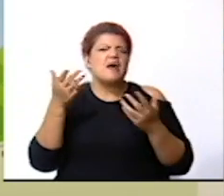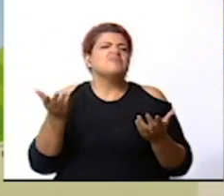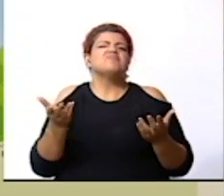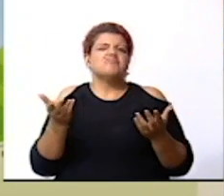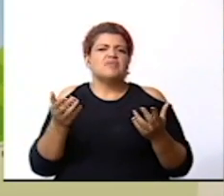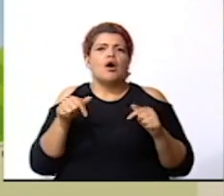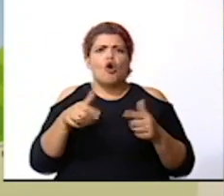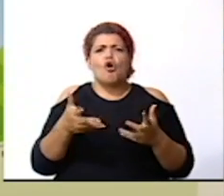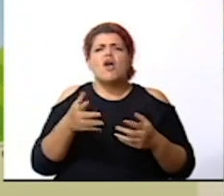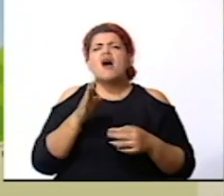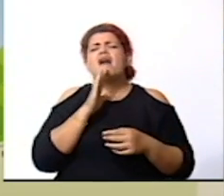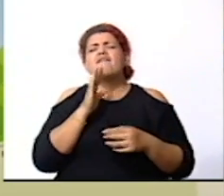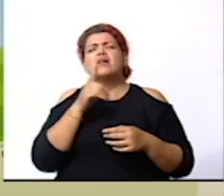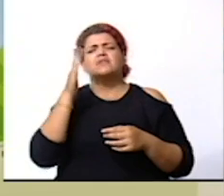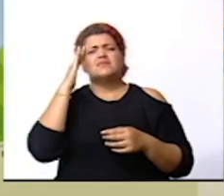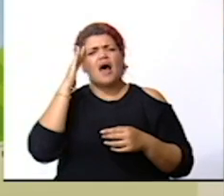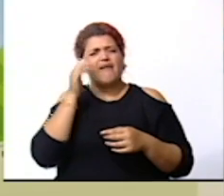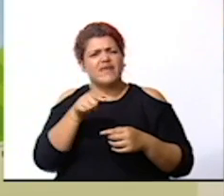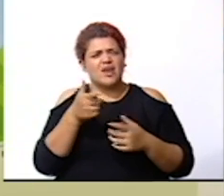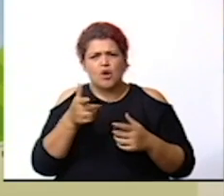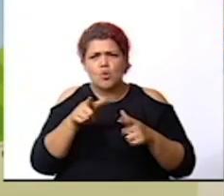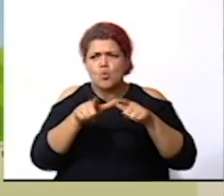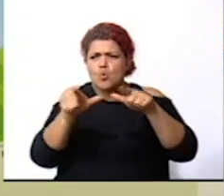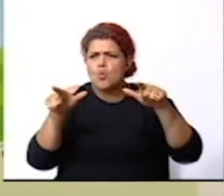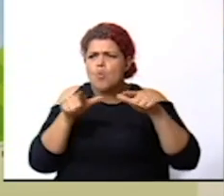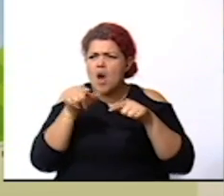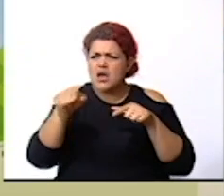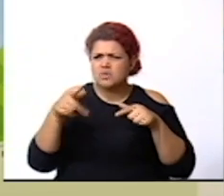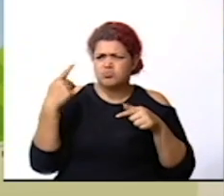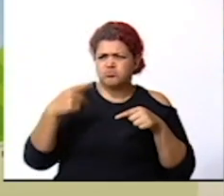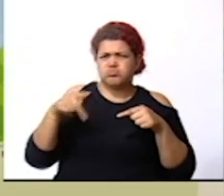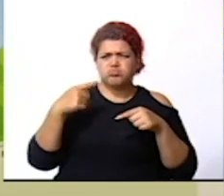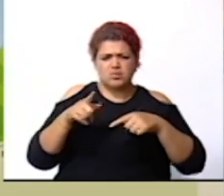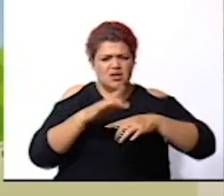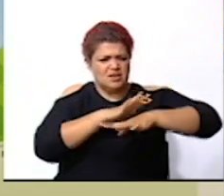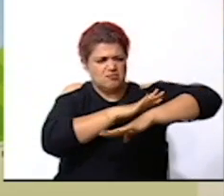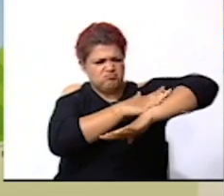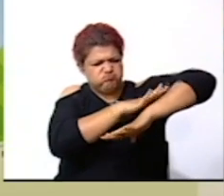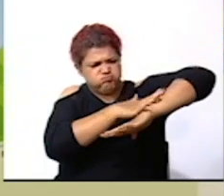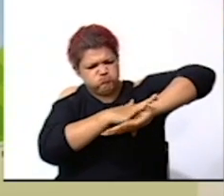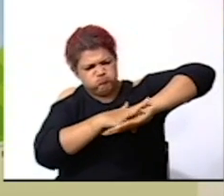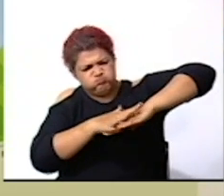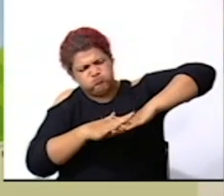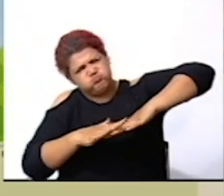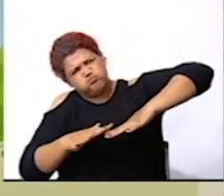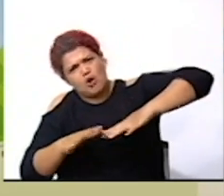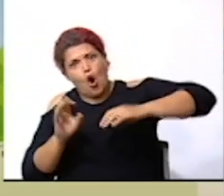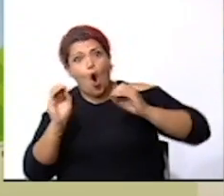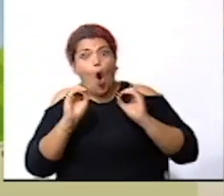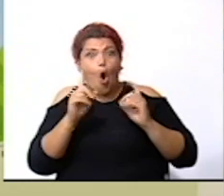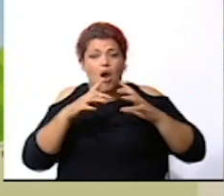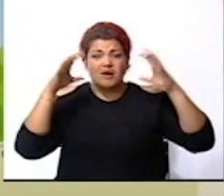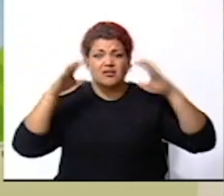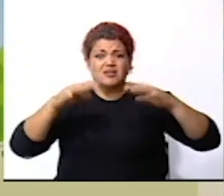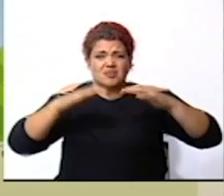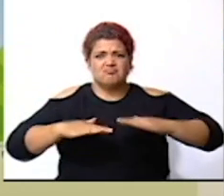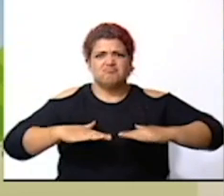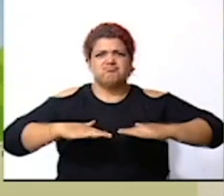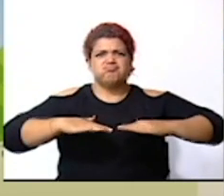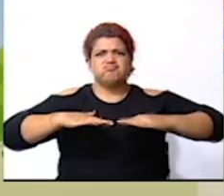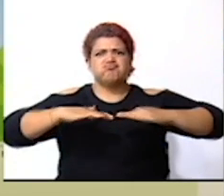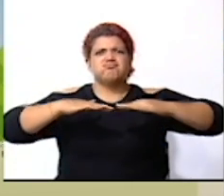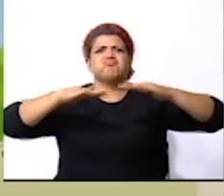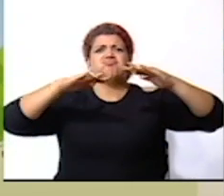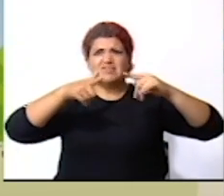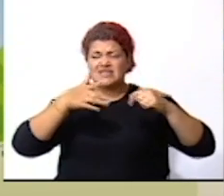vamos a hablar de cuáles son esas zonas propensas para un deslizamiento o para una inundación que existen en